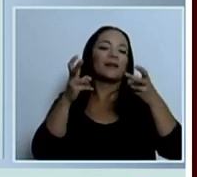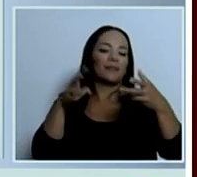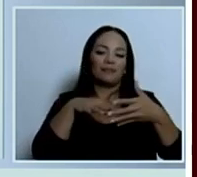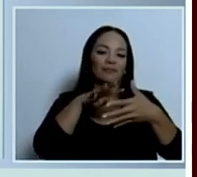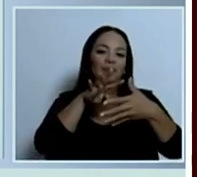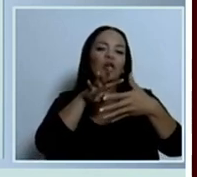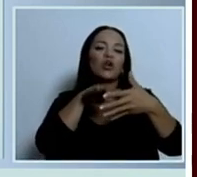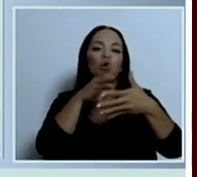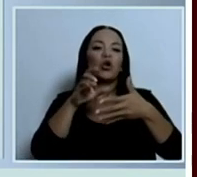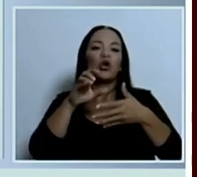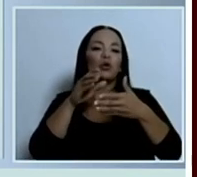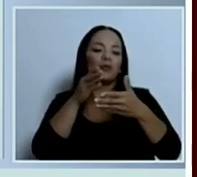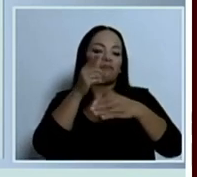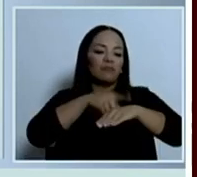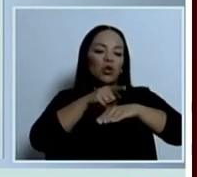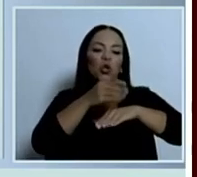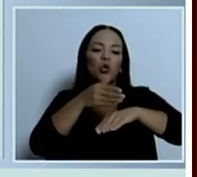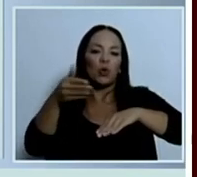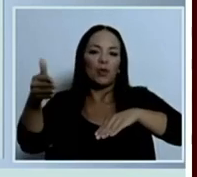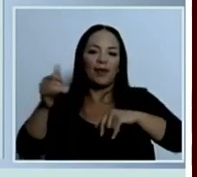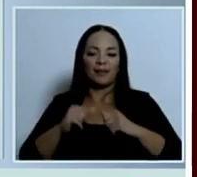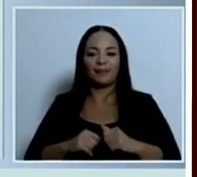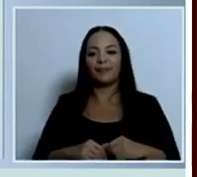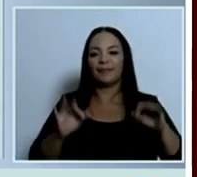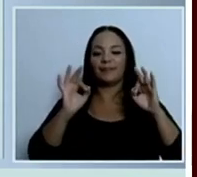Pasamos, por favor. Y entonces,